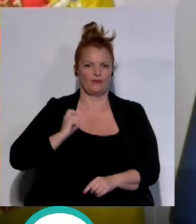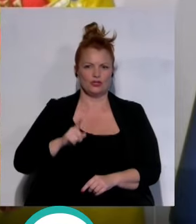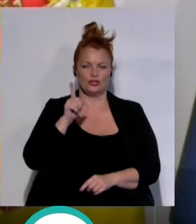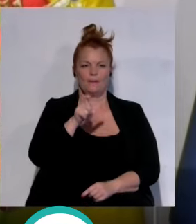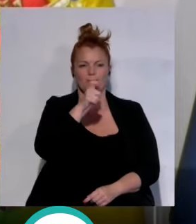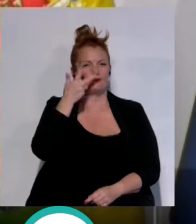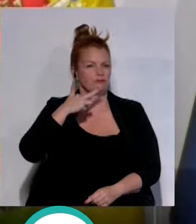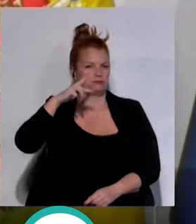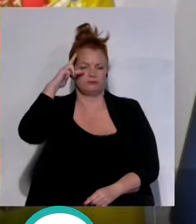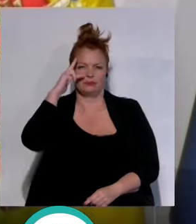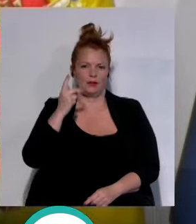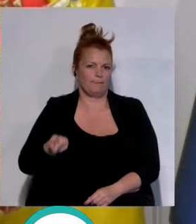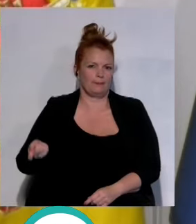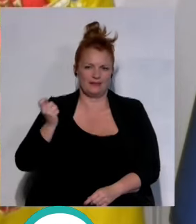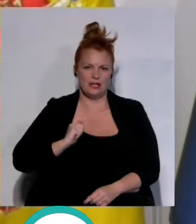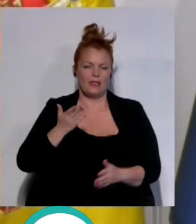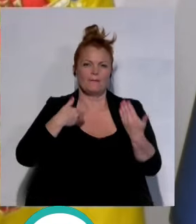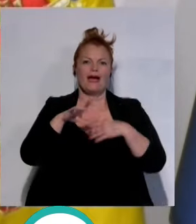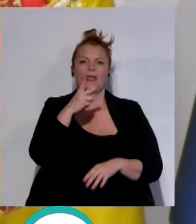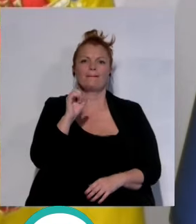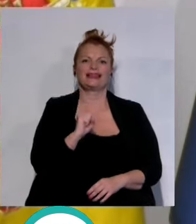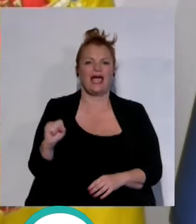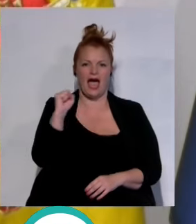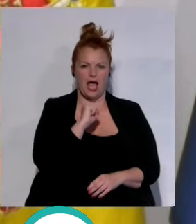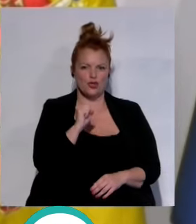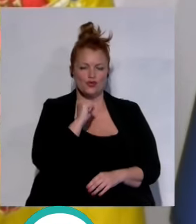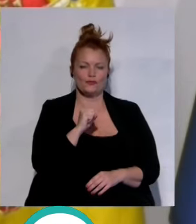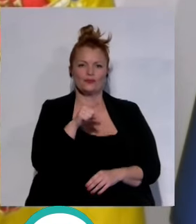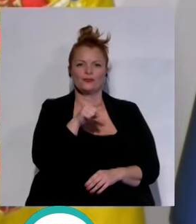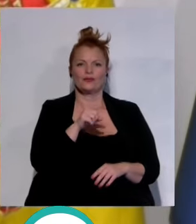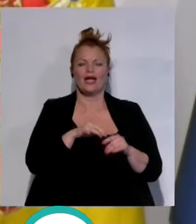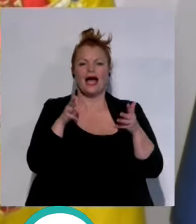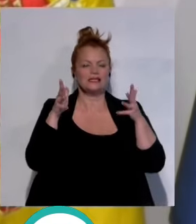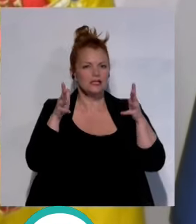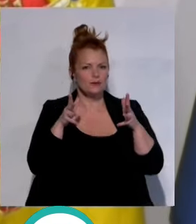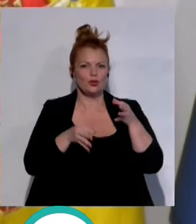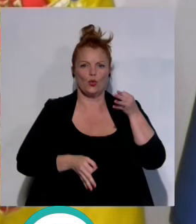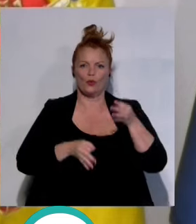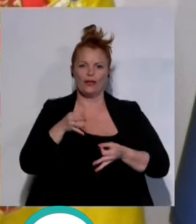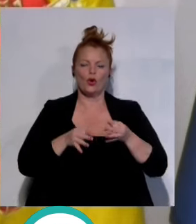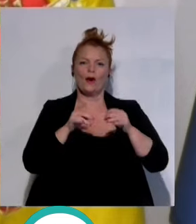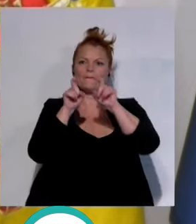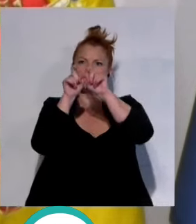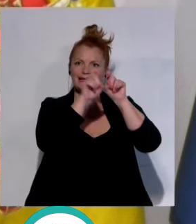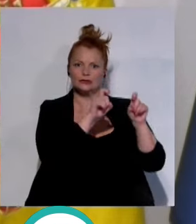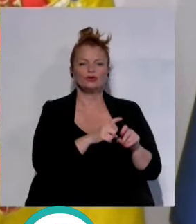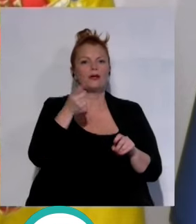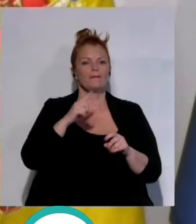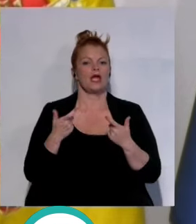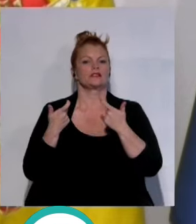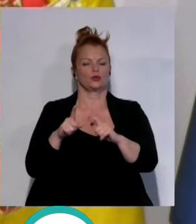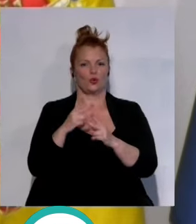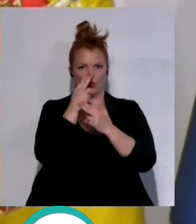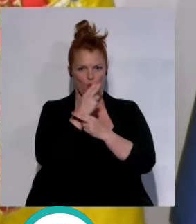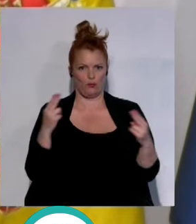experiencia profesional de más de 20 años entre el asesoramiento jurídico a empresas y el sector público.